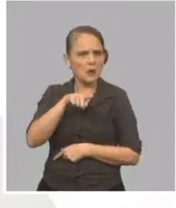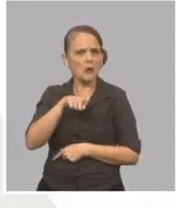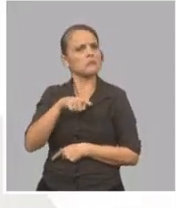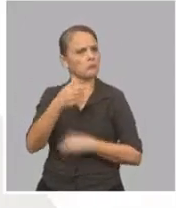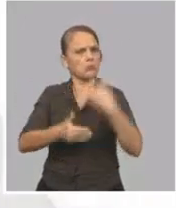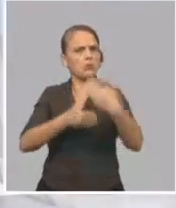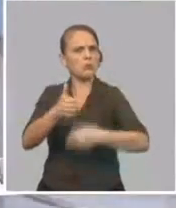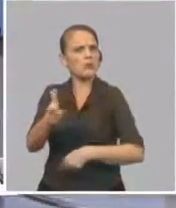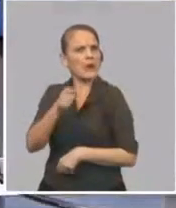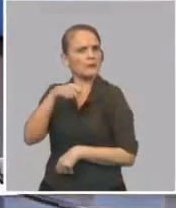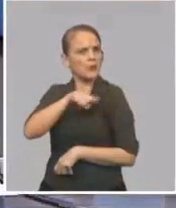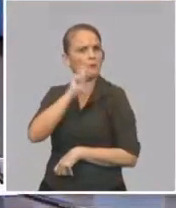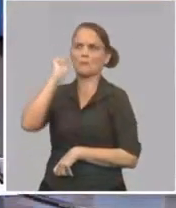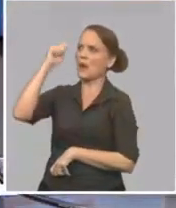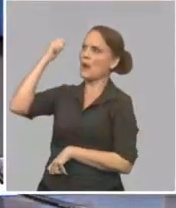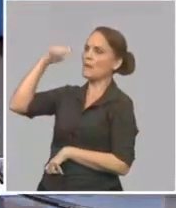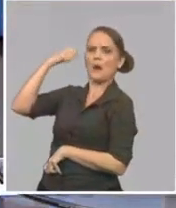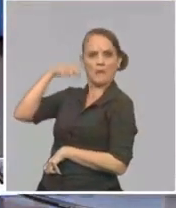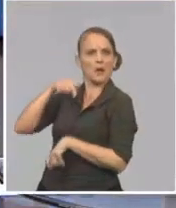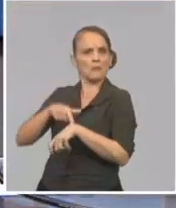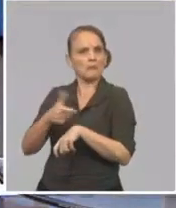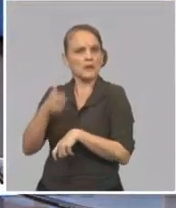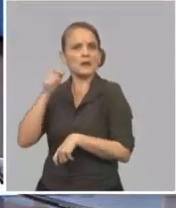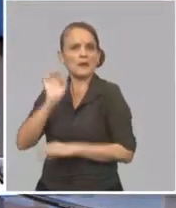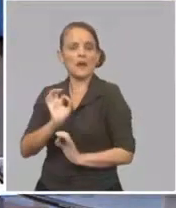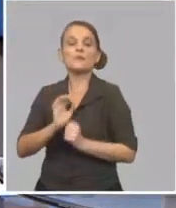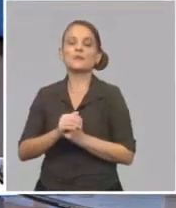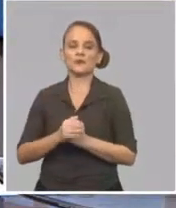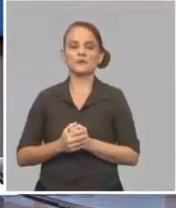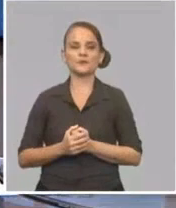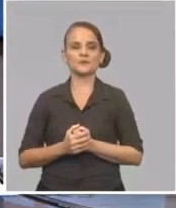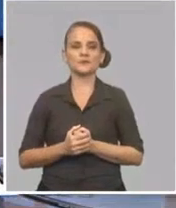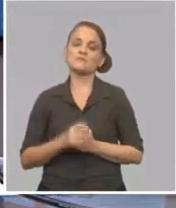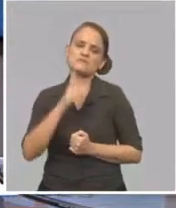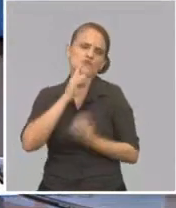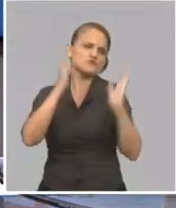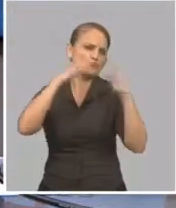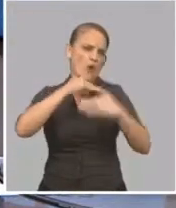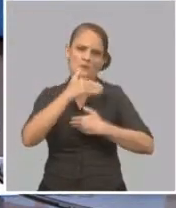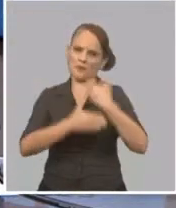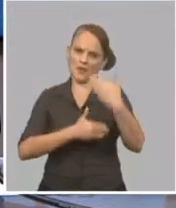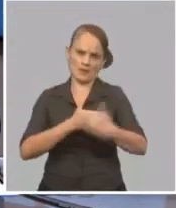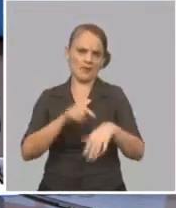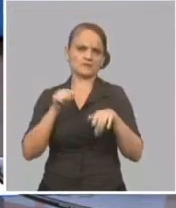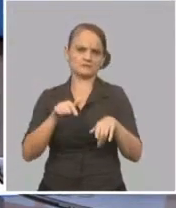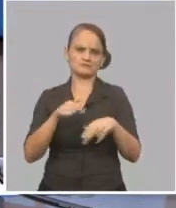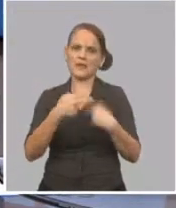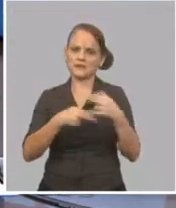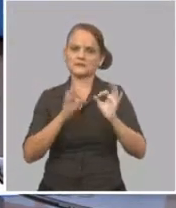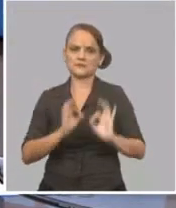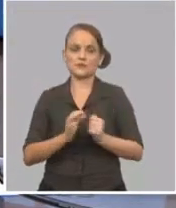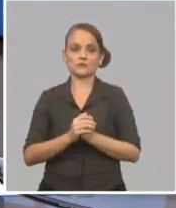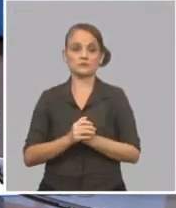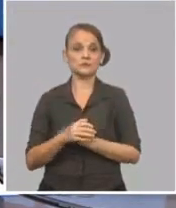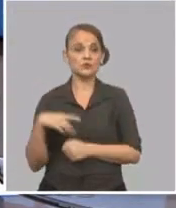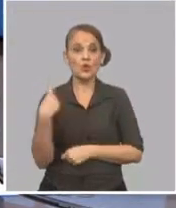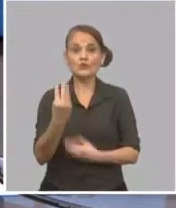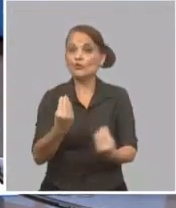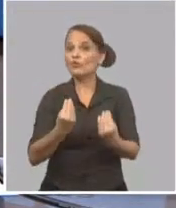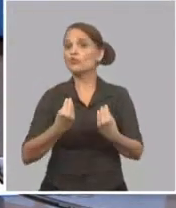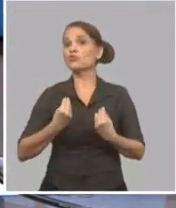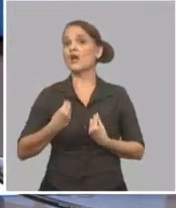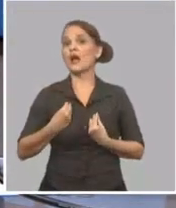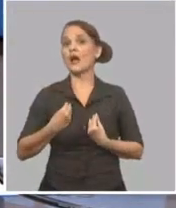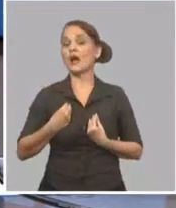este momento en la realización de los PCR y no ha habido ninguna dificultad. Y es para nosotros una garantía